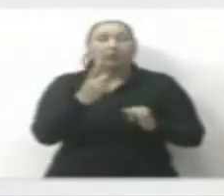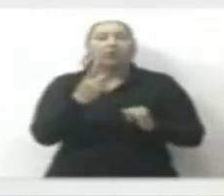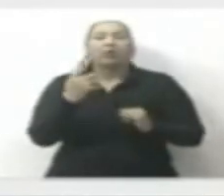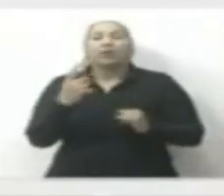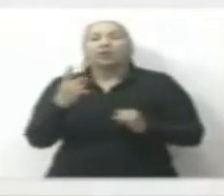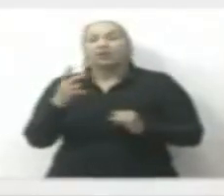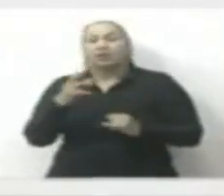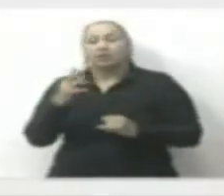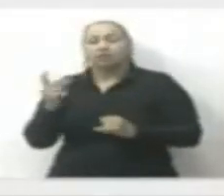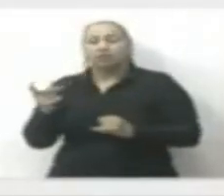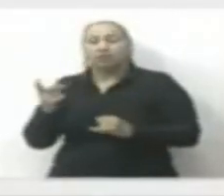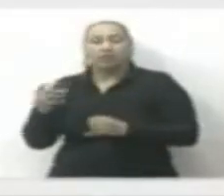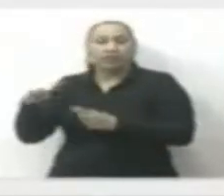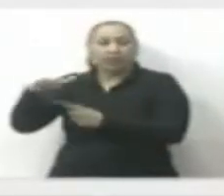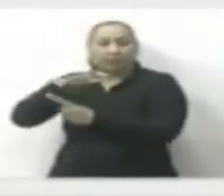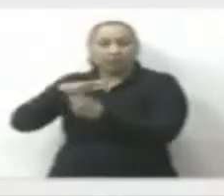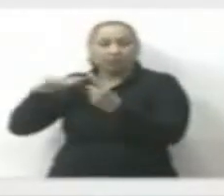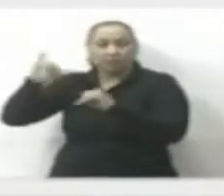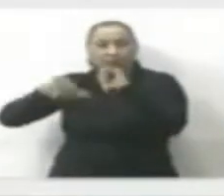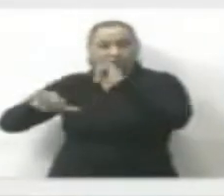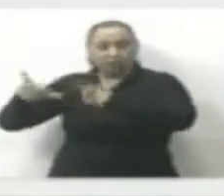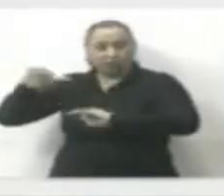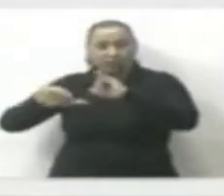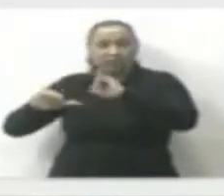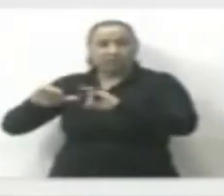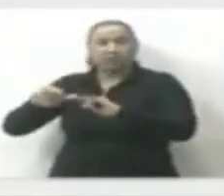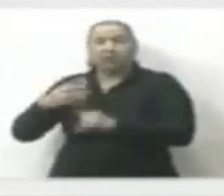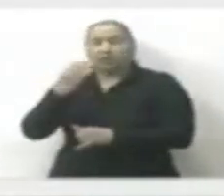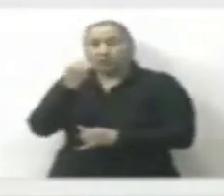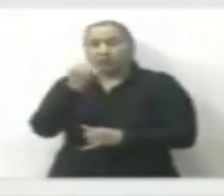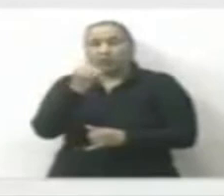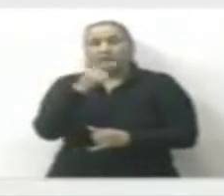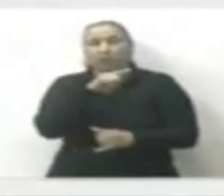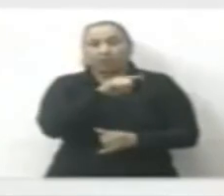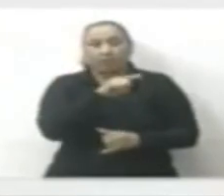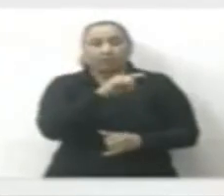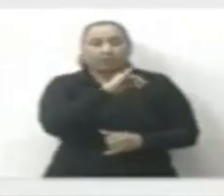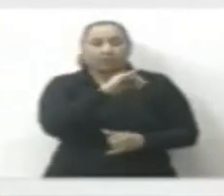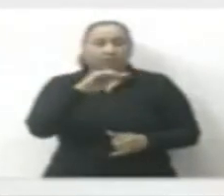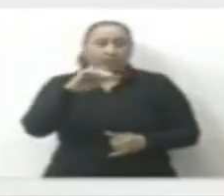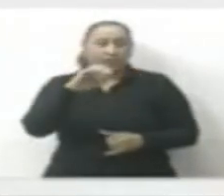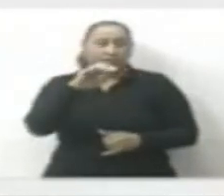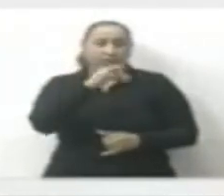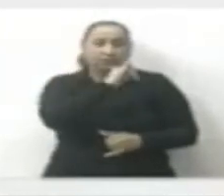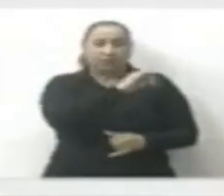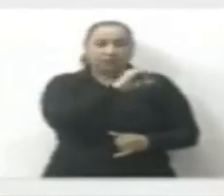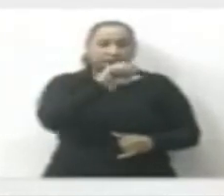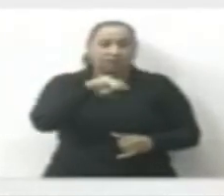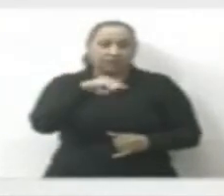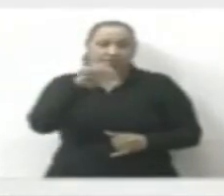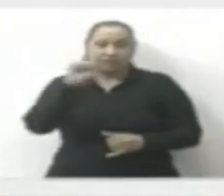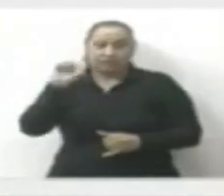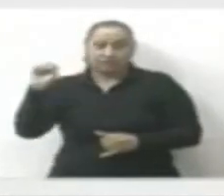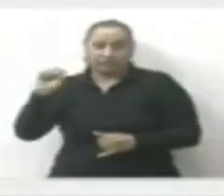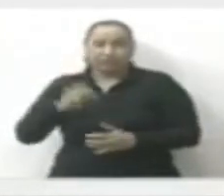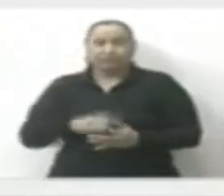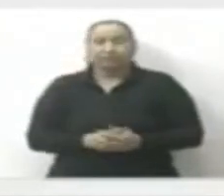de resultados en el Laboratorio Estatal de Salud Pública y 9 pertenecen al Instituto Mexicano del Seguro Social.